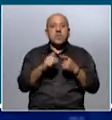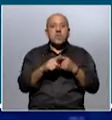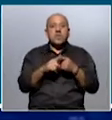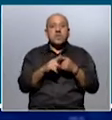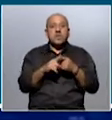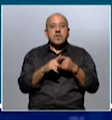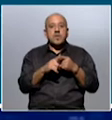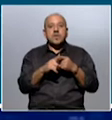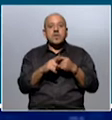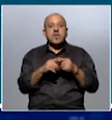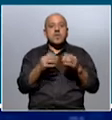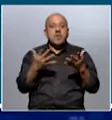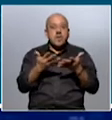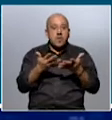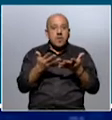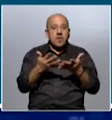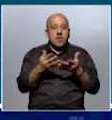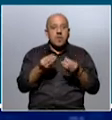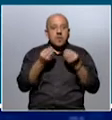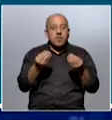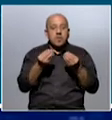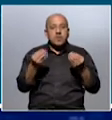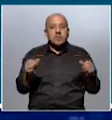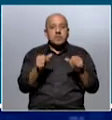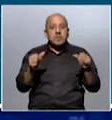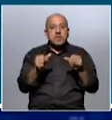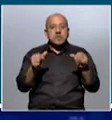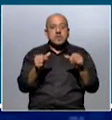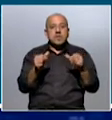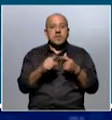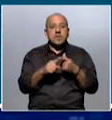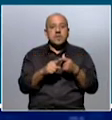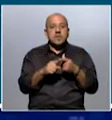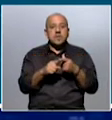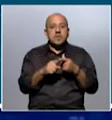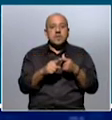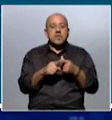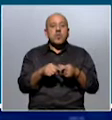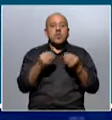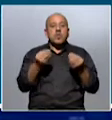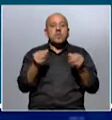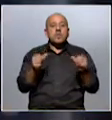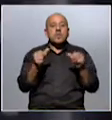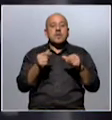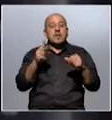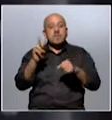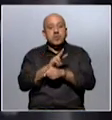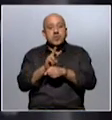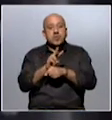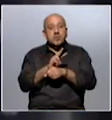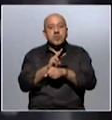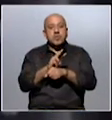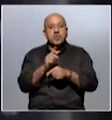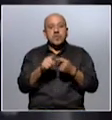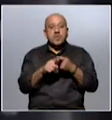terrible. Ahora, ¿cómo se logra una cosa y la otra? ¿Cómo se logra, por un lado, la protección necesaria,